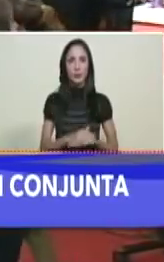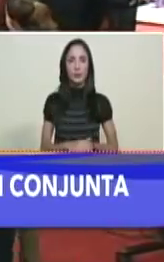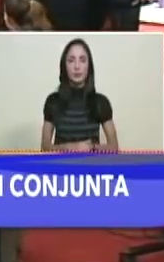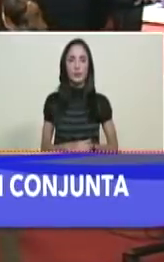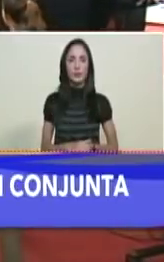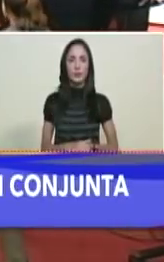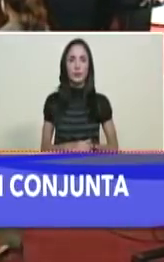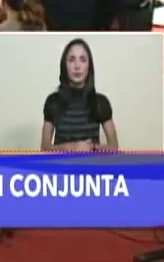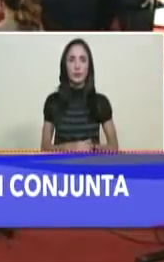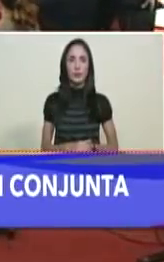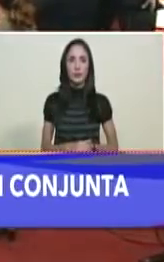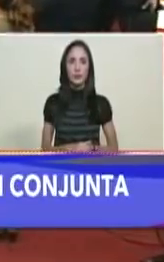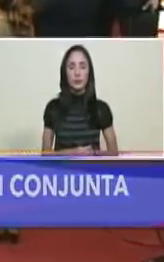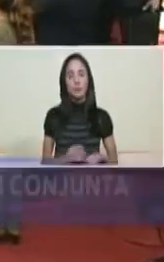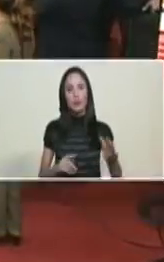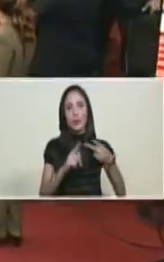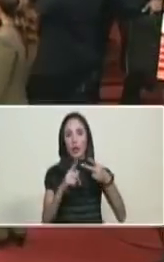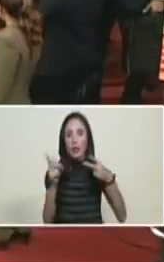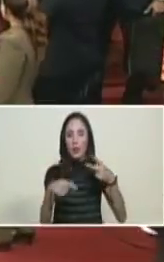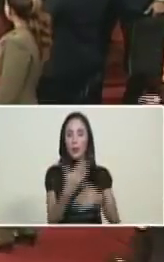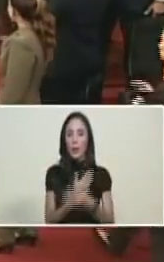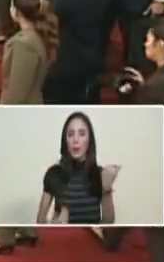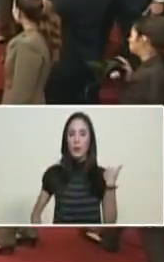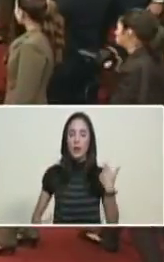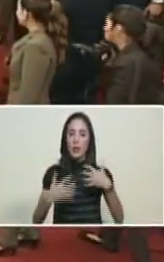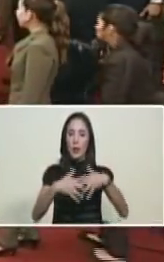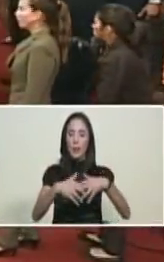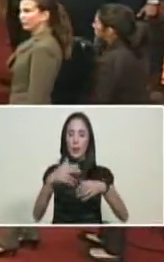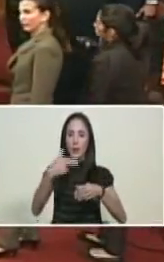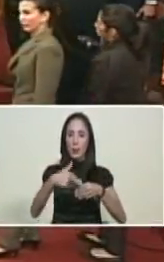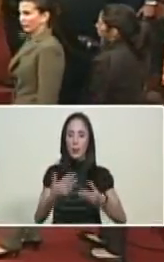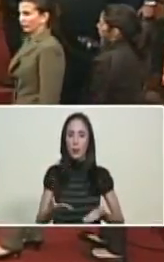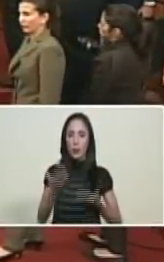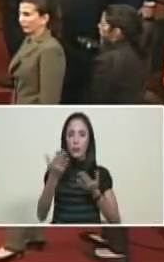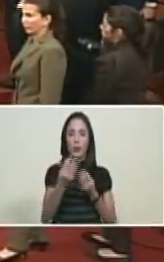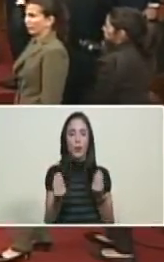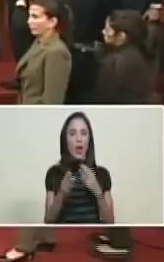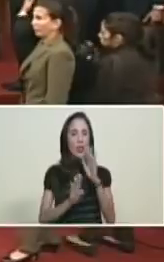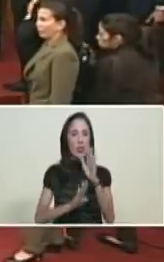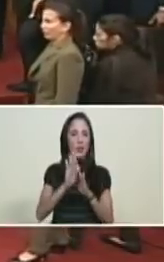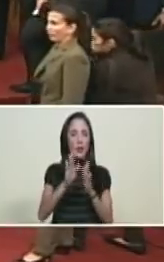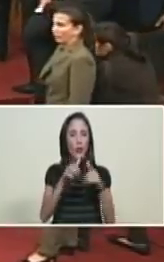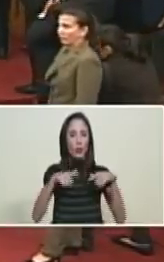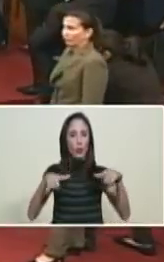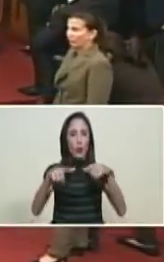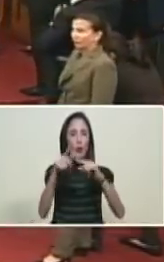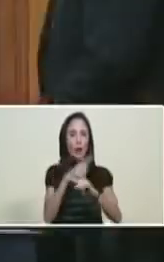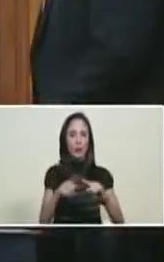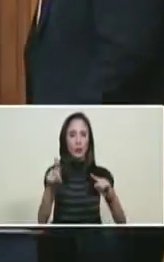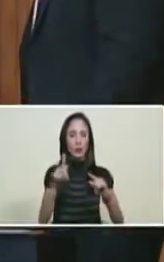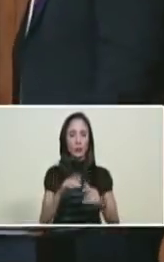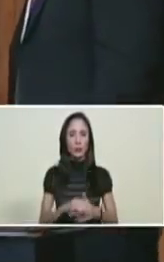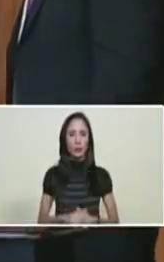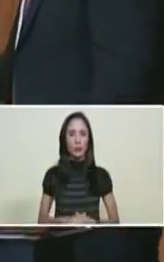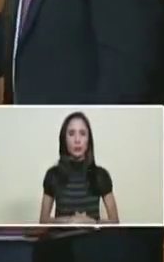Ciudadano Manuel Quevedo, presidente de PDVSA. Para el desarrollo del campo Jusepin.